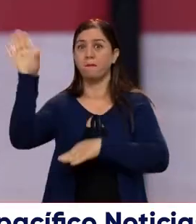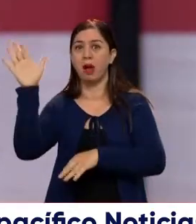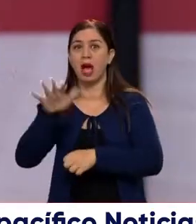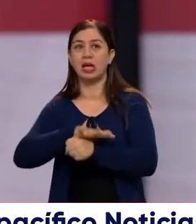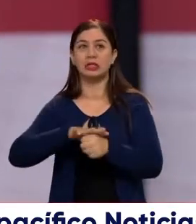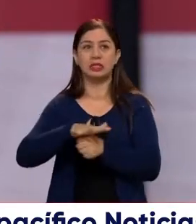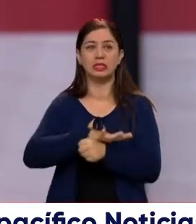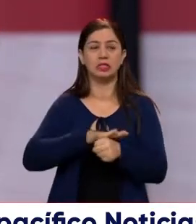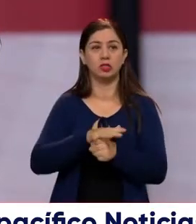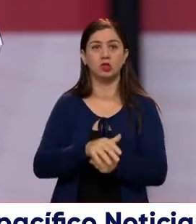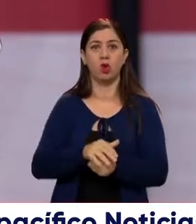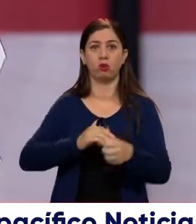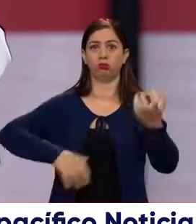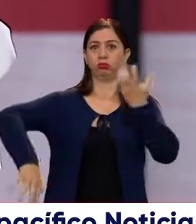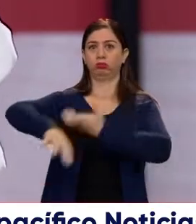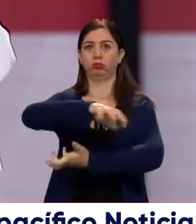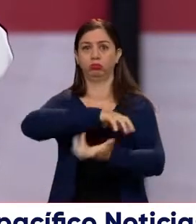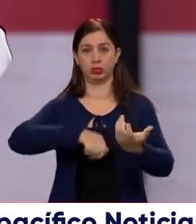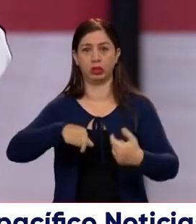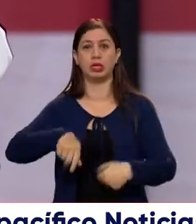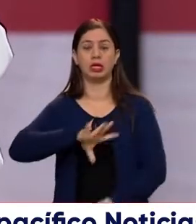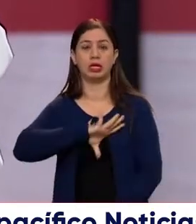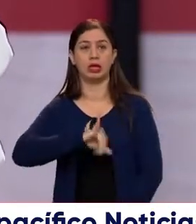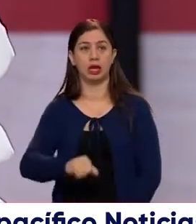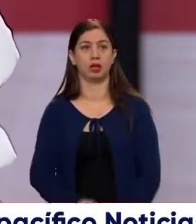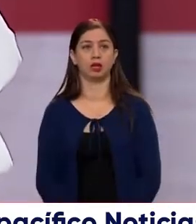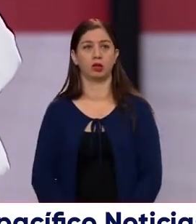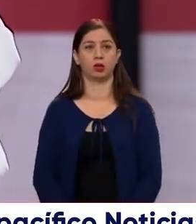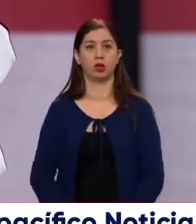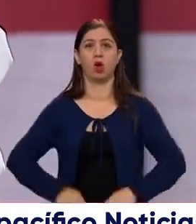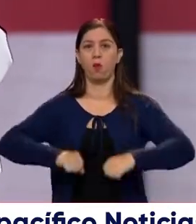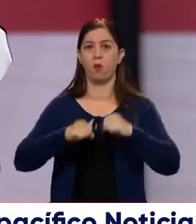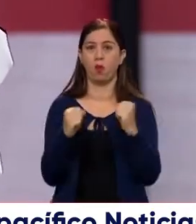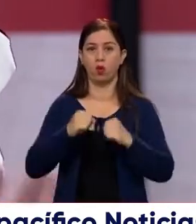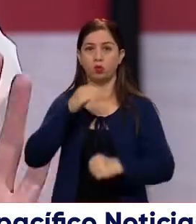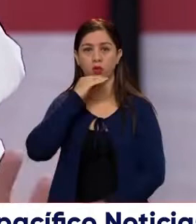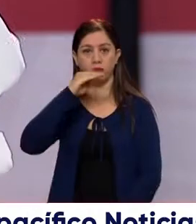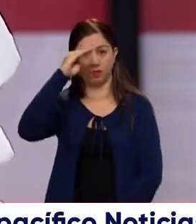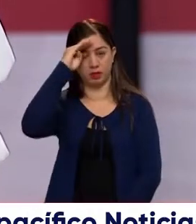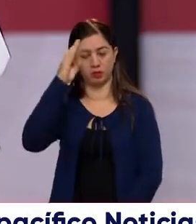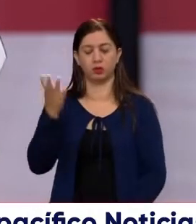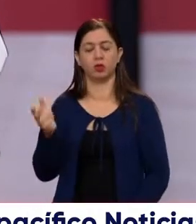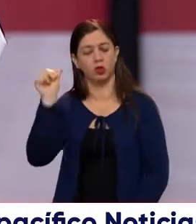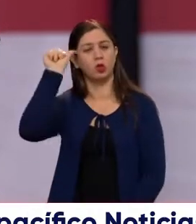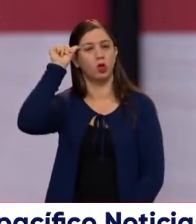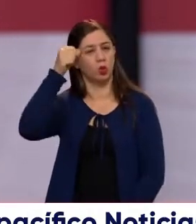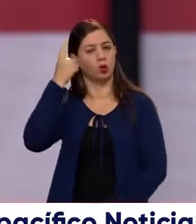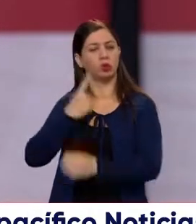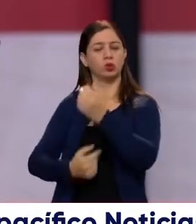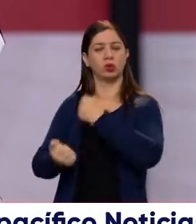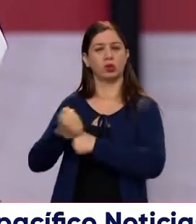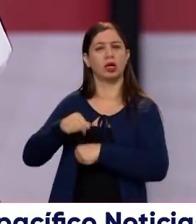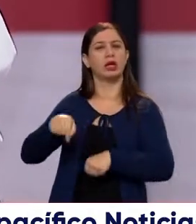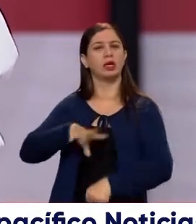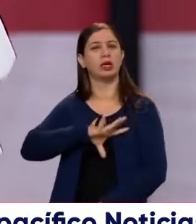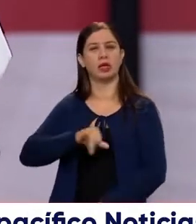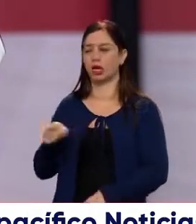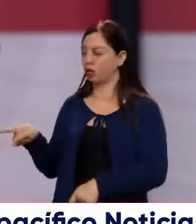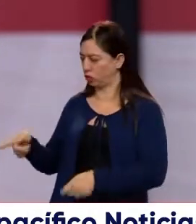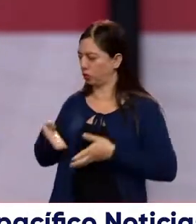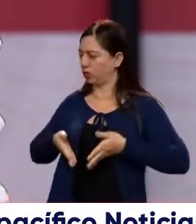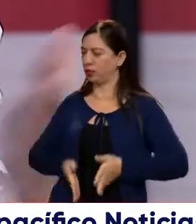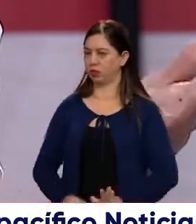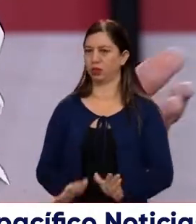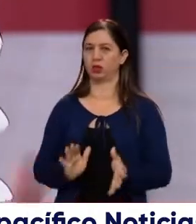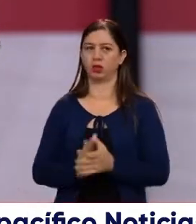presentaron alteraciones, y entre ellas estaba Santiago de Cali, Bogotá, Medellín. Entonces, pues uno recuerda eso. Aquí en Cali, usted que es de esta tierra,